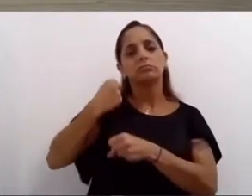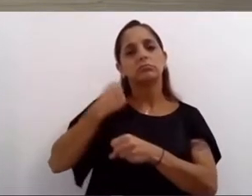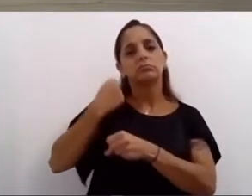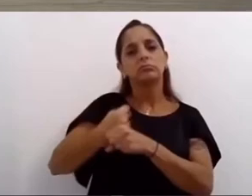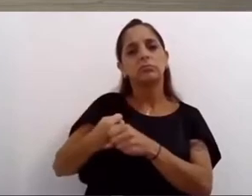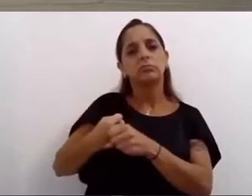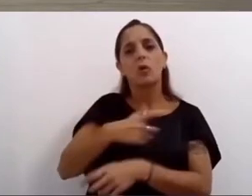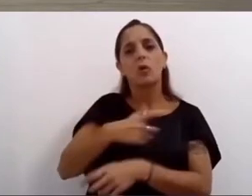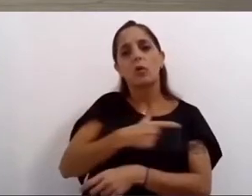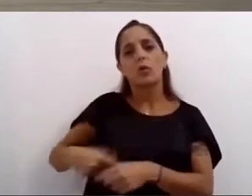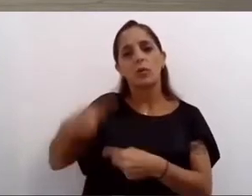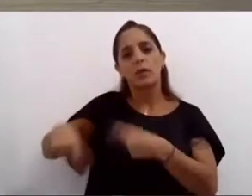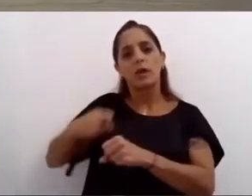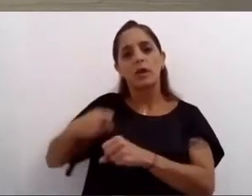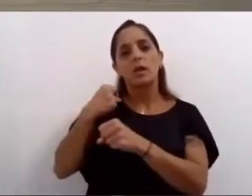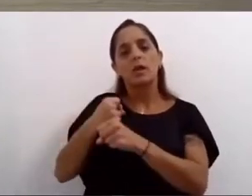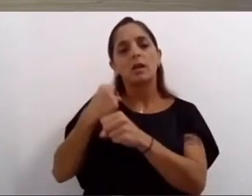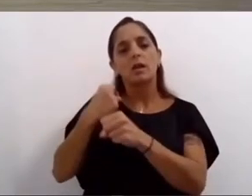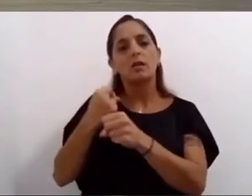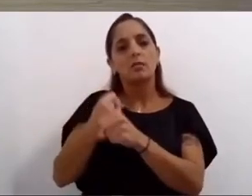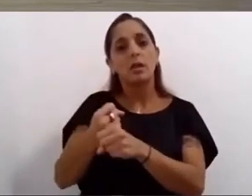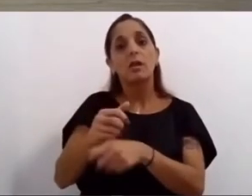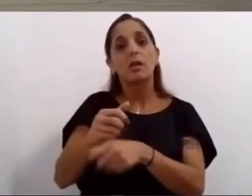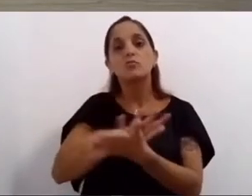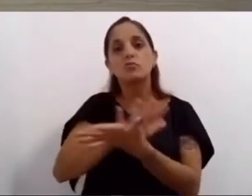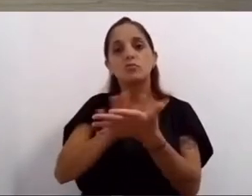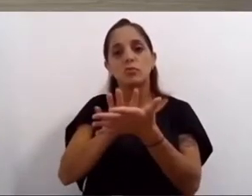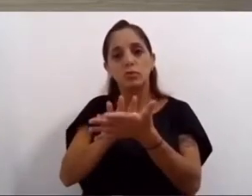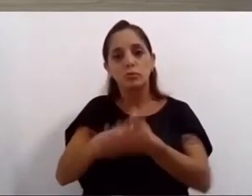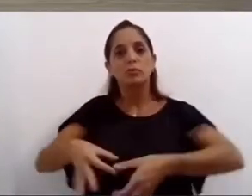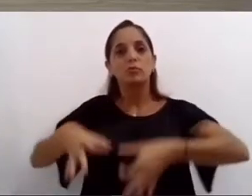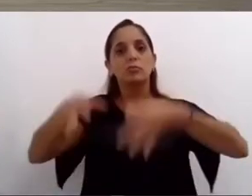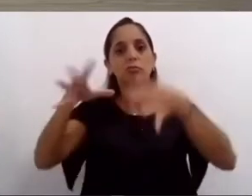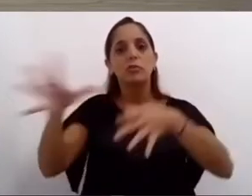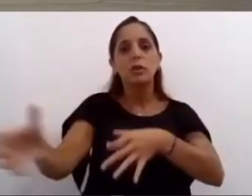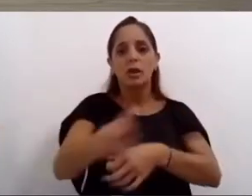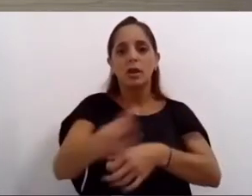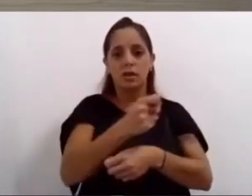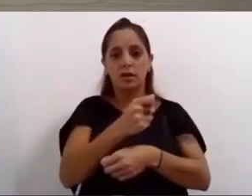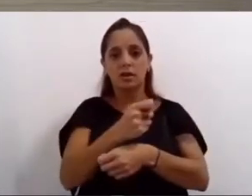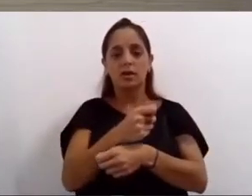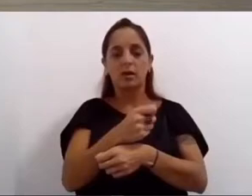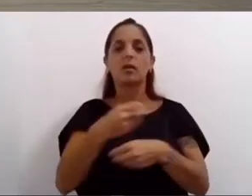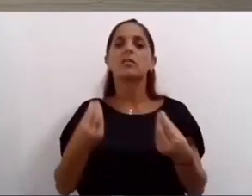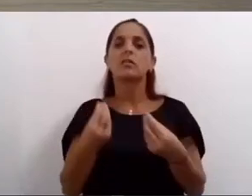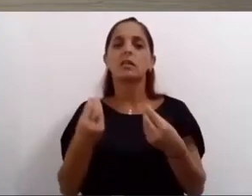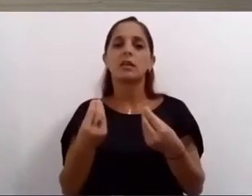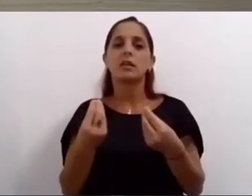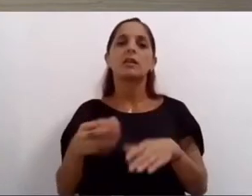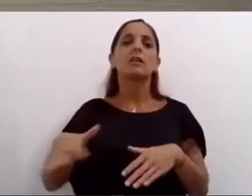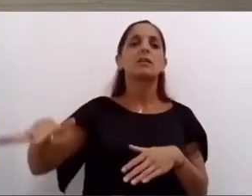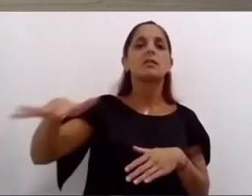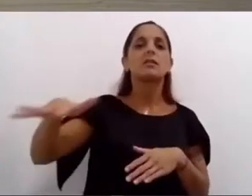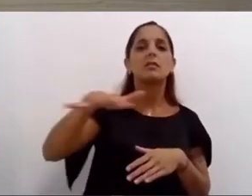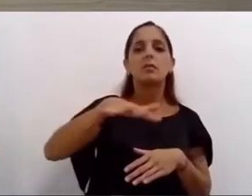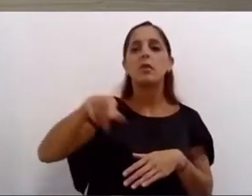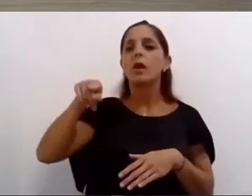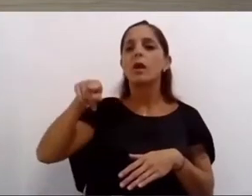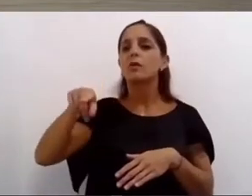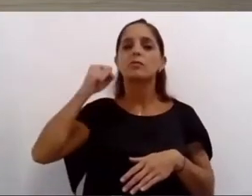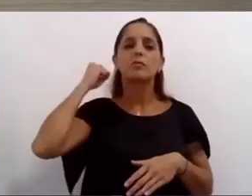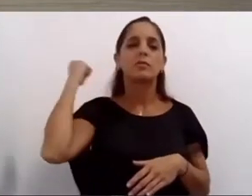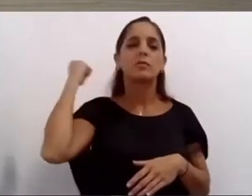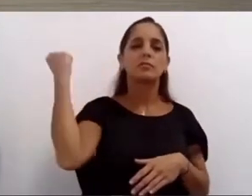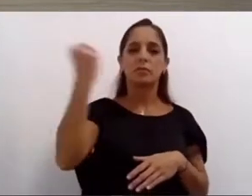administraciones resolvimos un conflicto histórico regularizamos la concesión en uno de los espacios más importantes de la